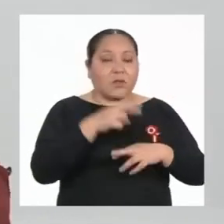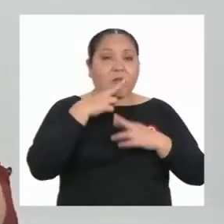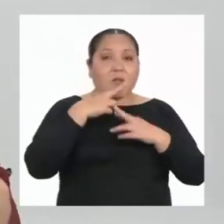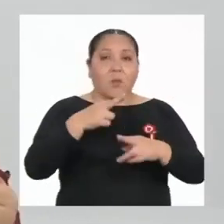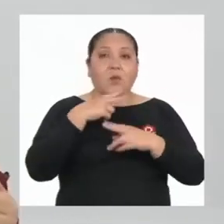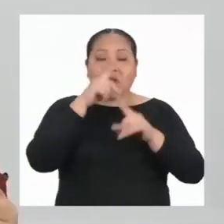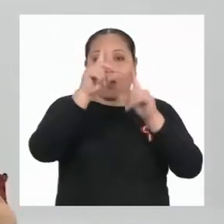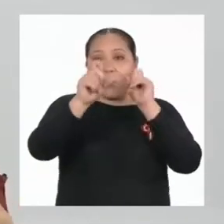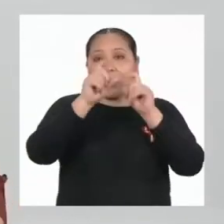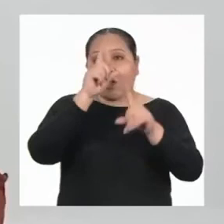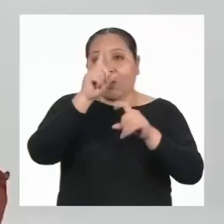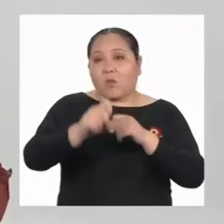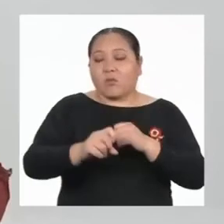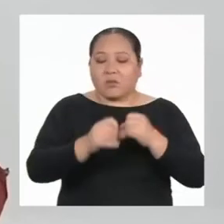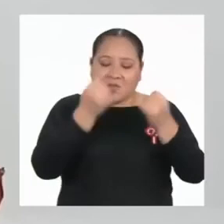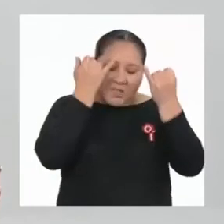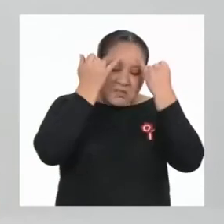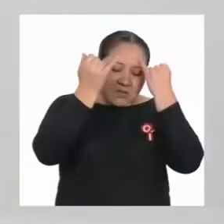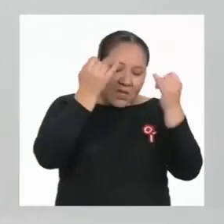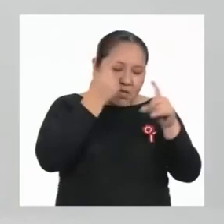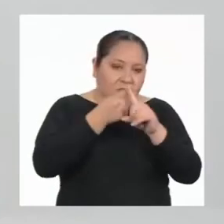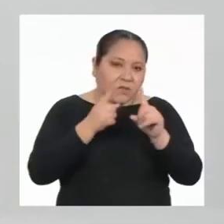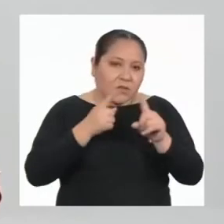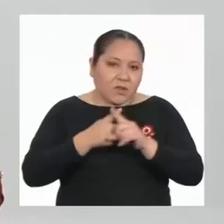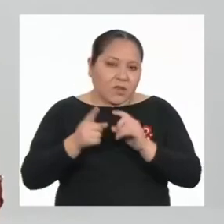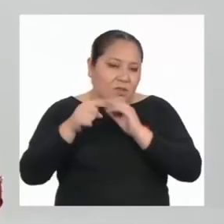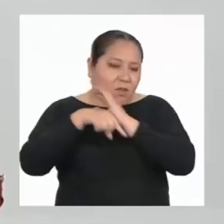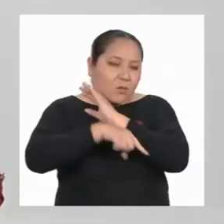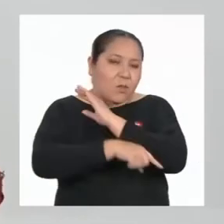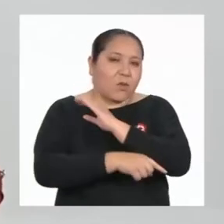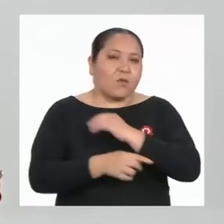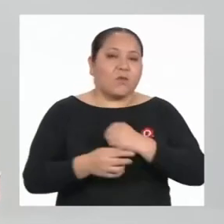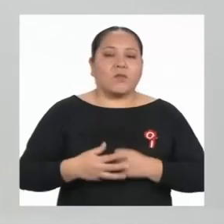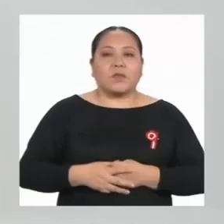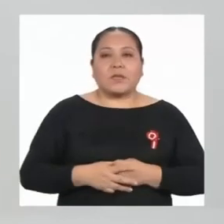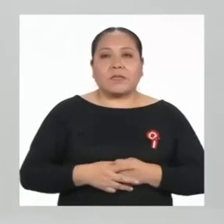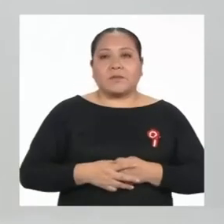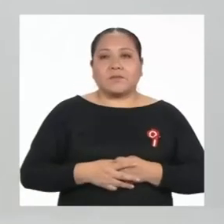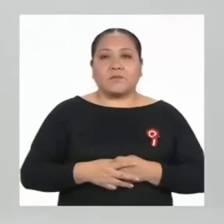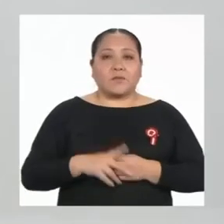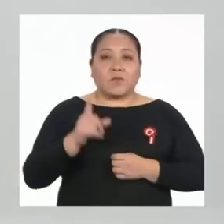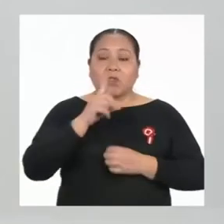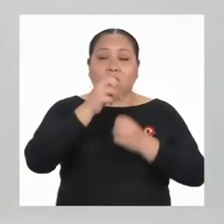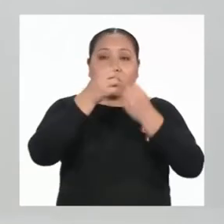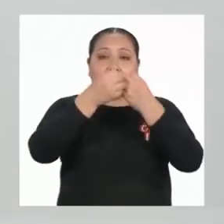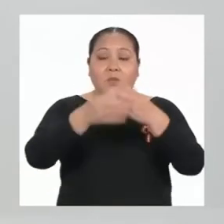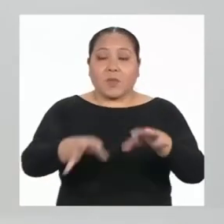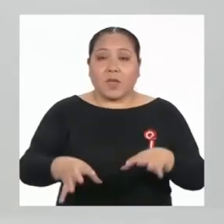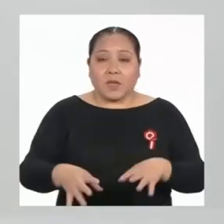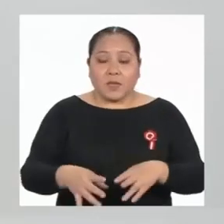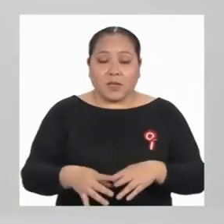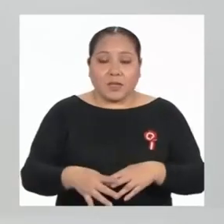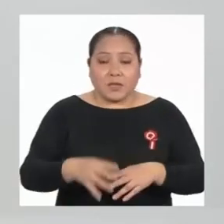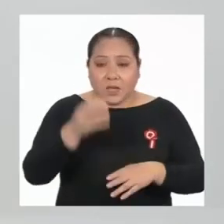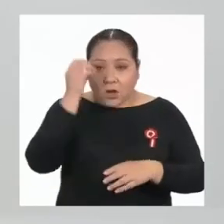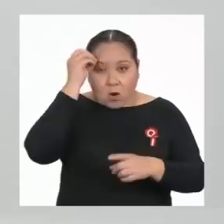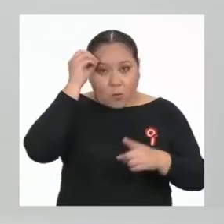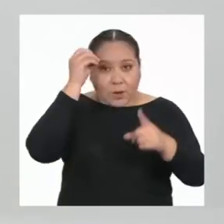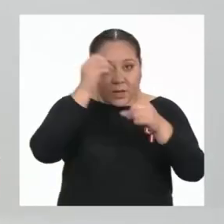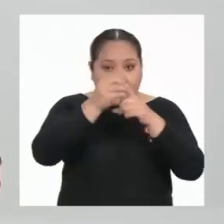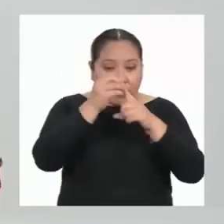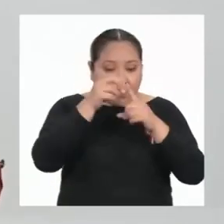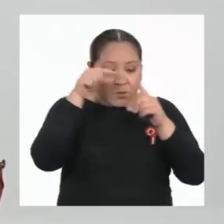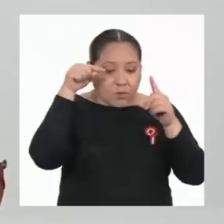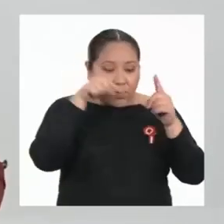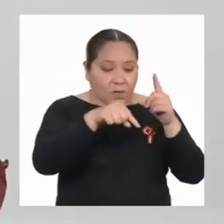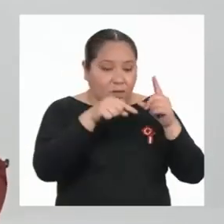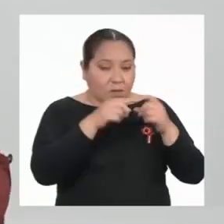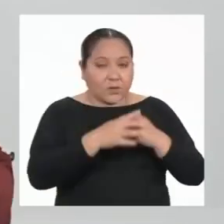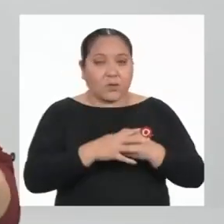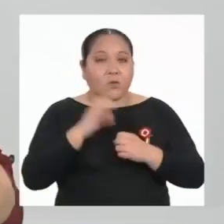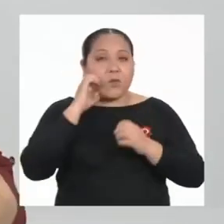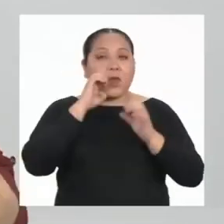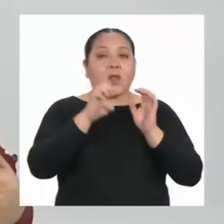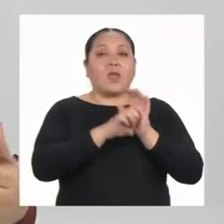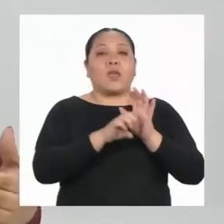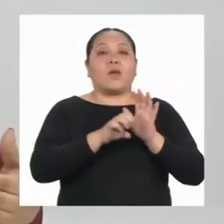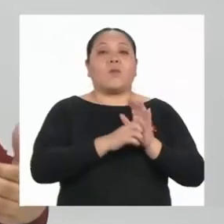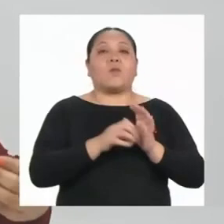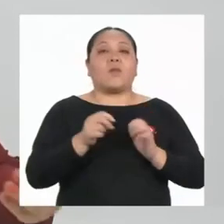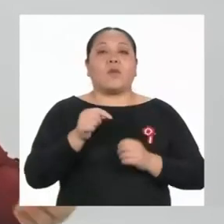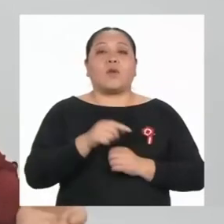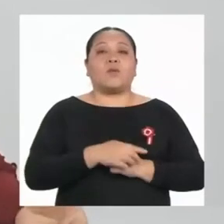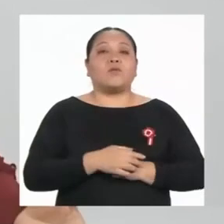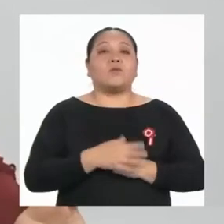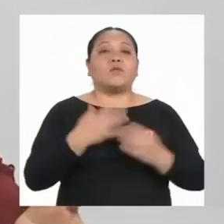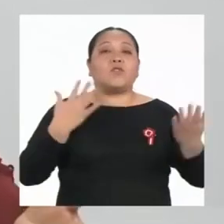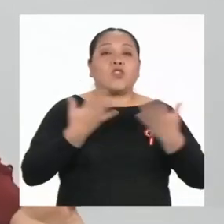preguntas de interpretación más profundas, sin perder de vista el contexto. Por ejemplo, ¿dónde